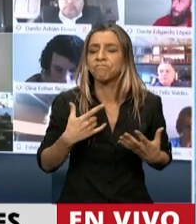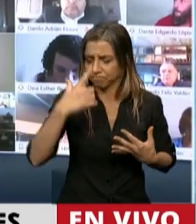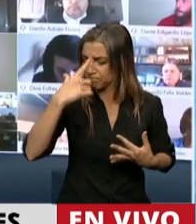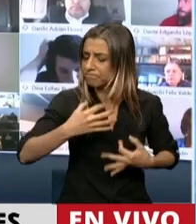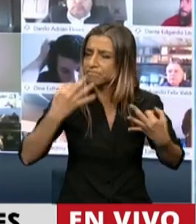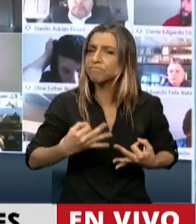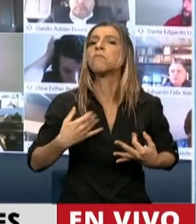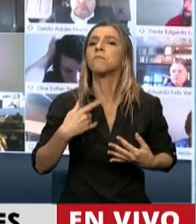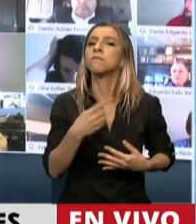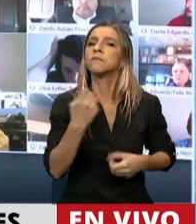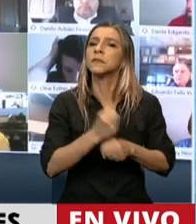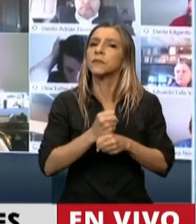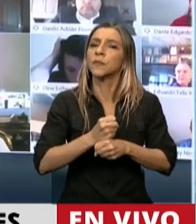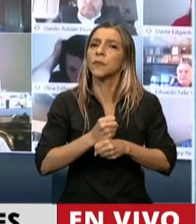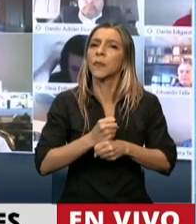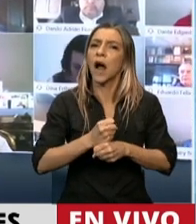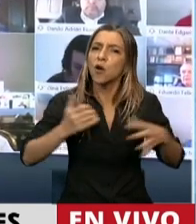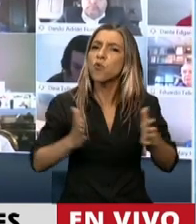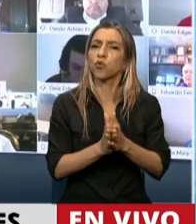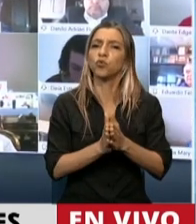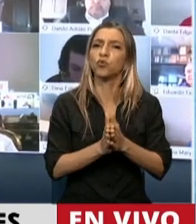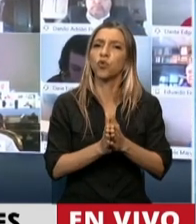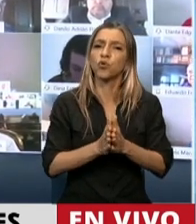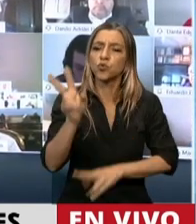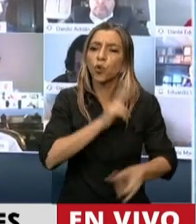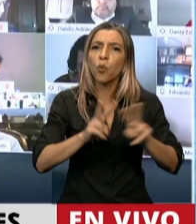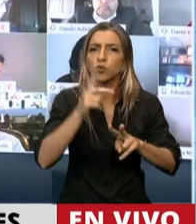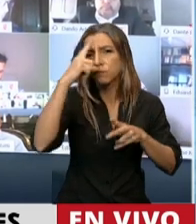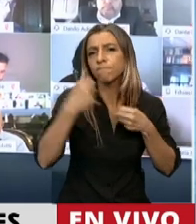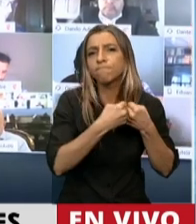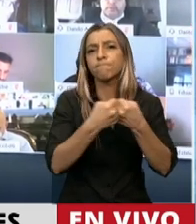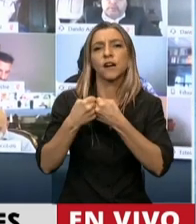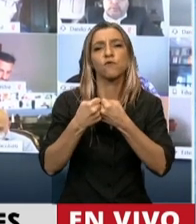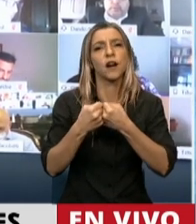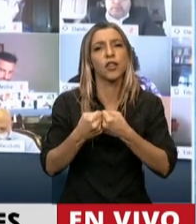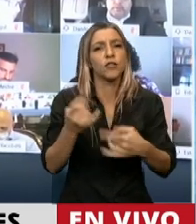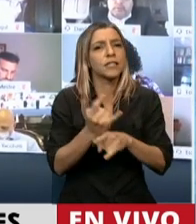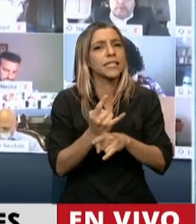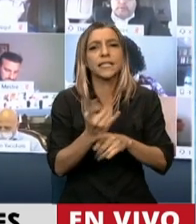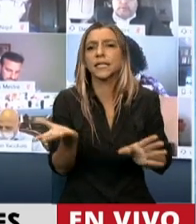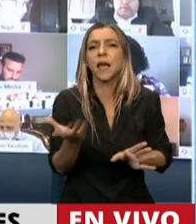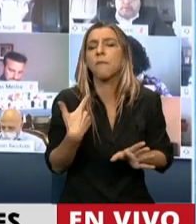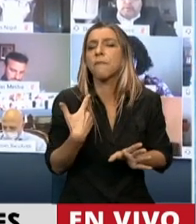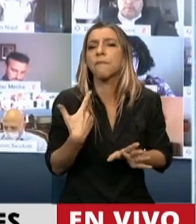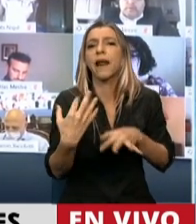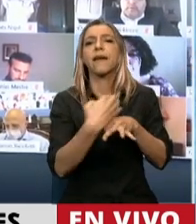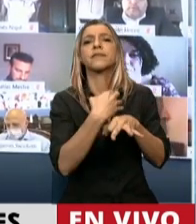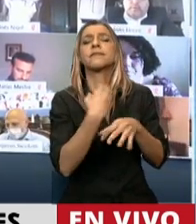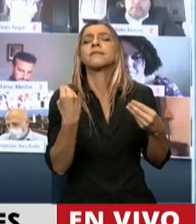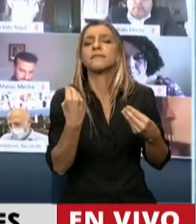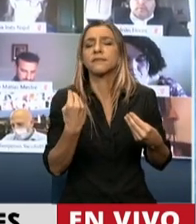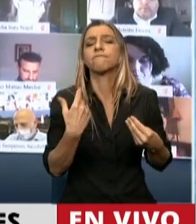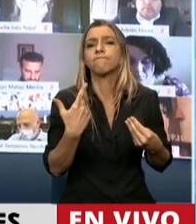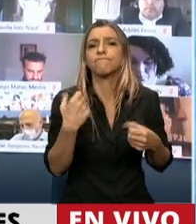consenso como lo ha enseñado a todos nuestros compañeros dentro del gremio y sentarlo